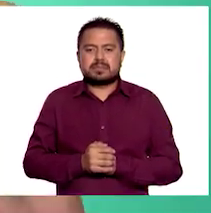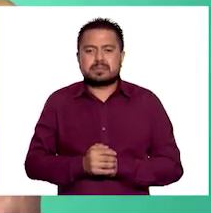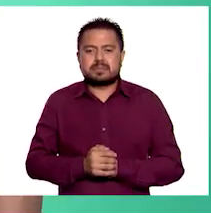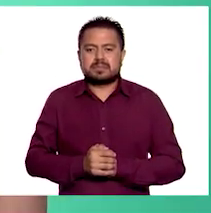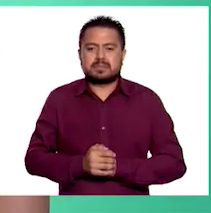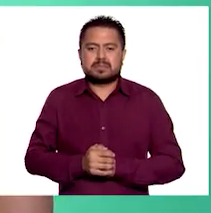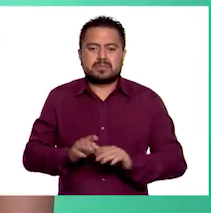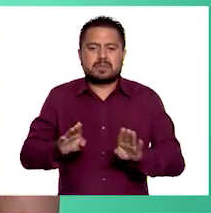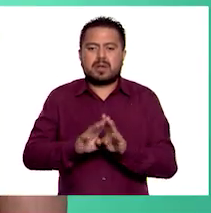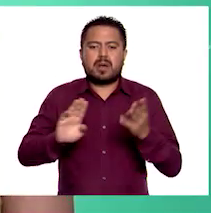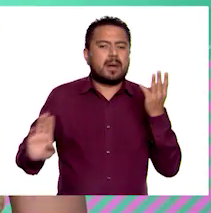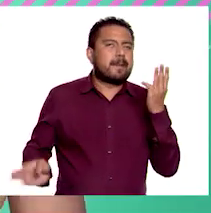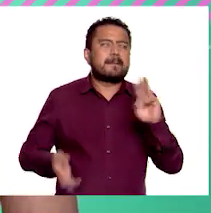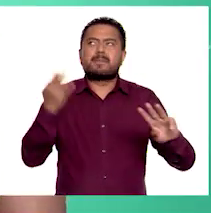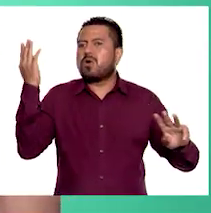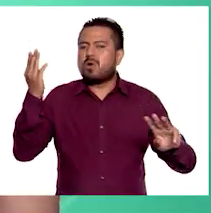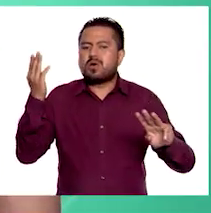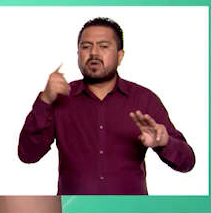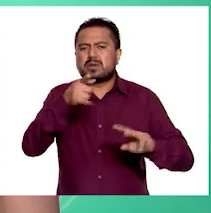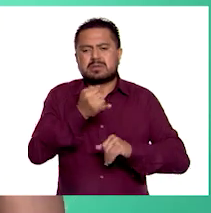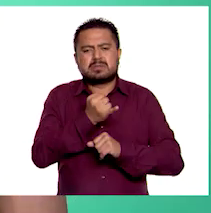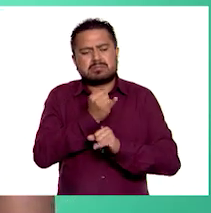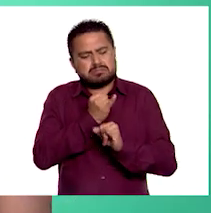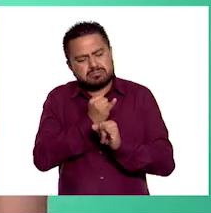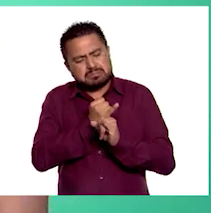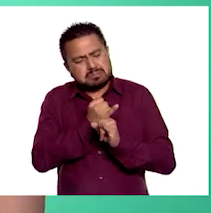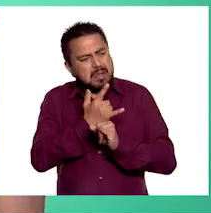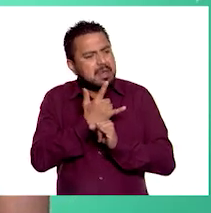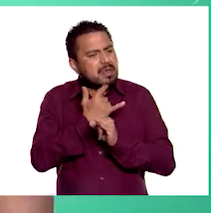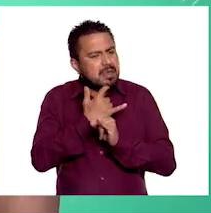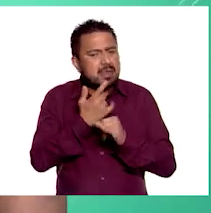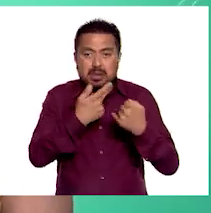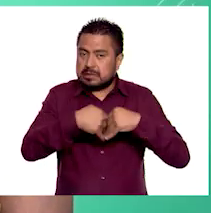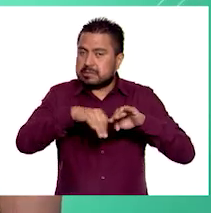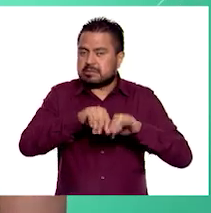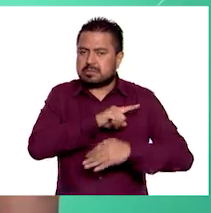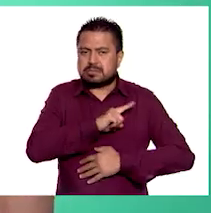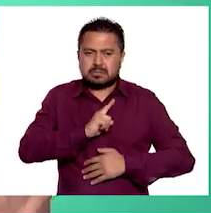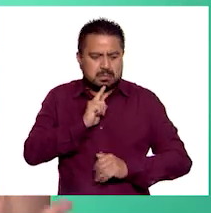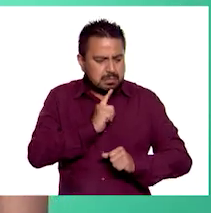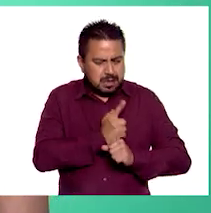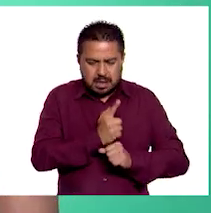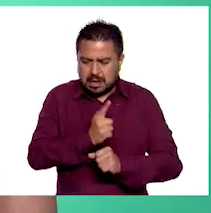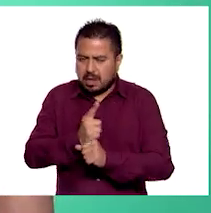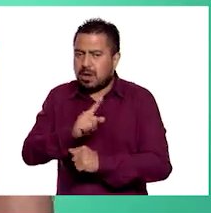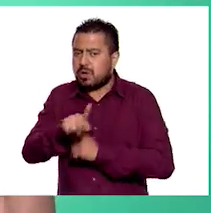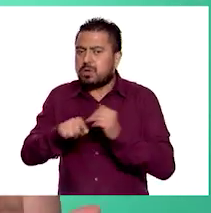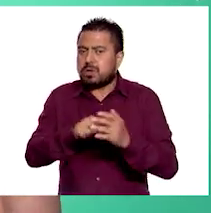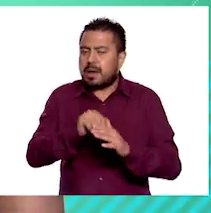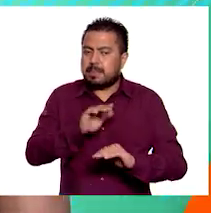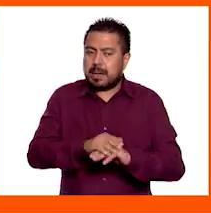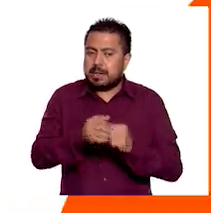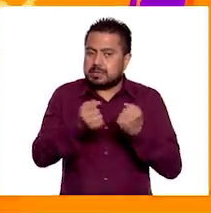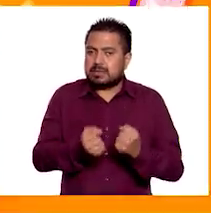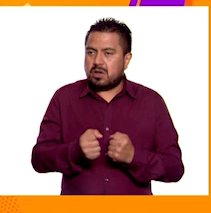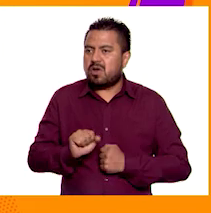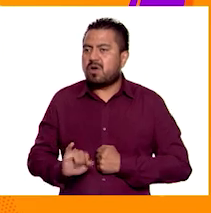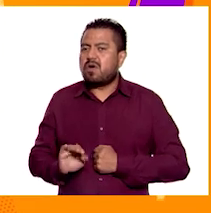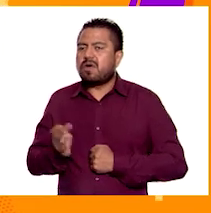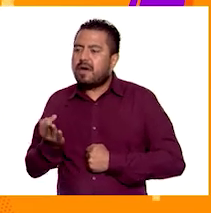Como en el mundo real, al navegar en internet es importante que sepas distinguir si un sitio es seguro o no.